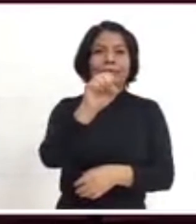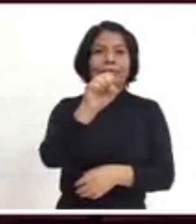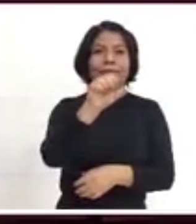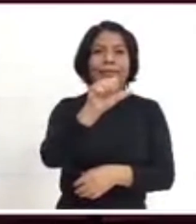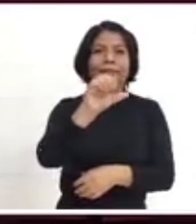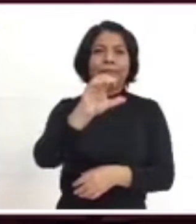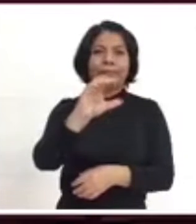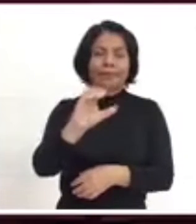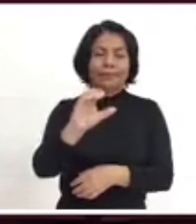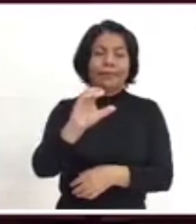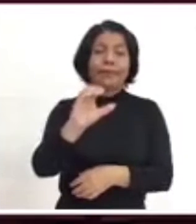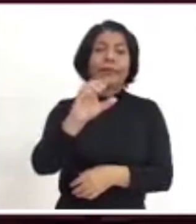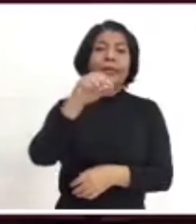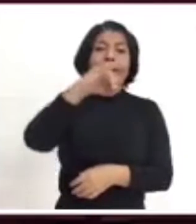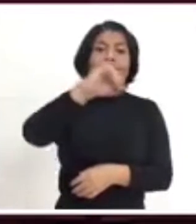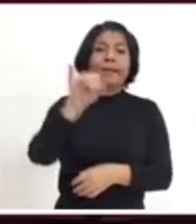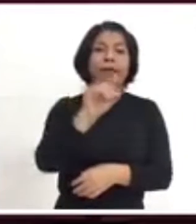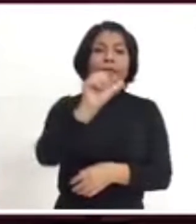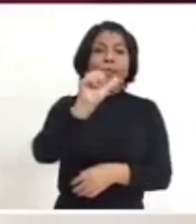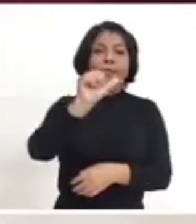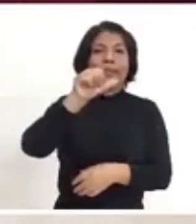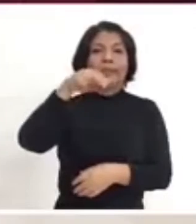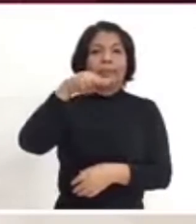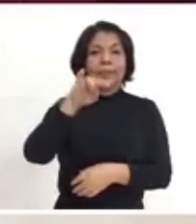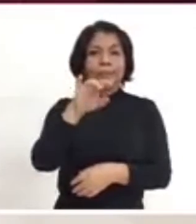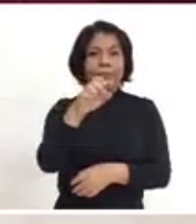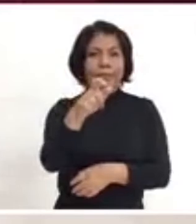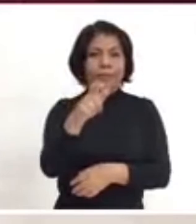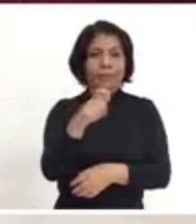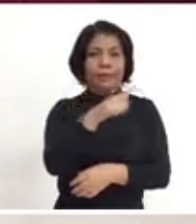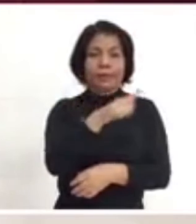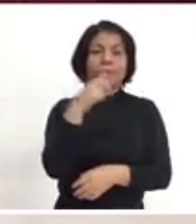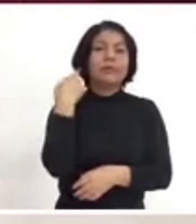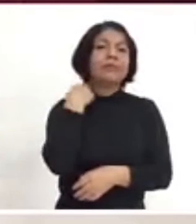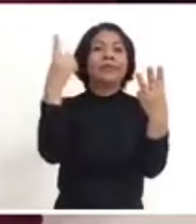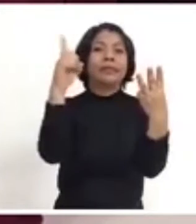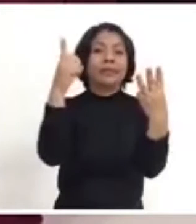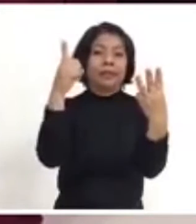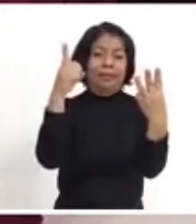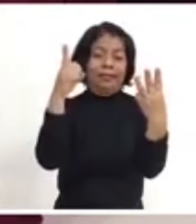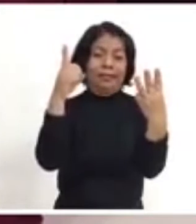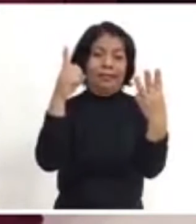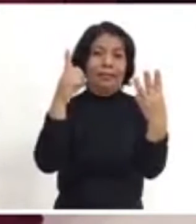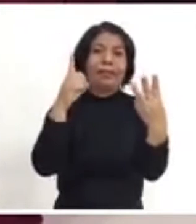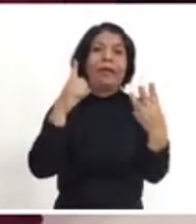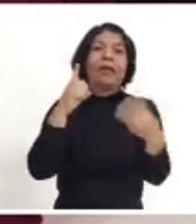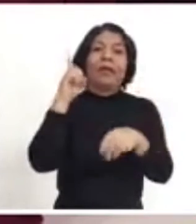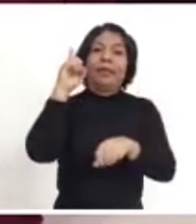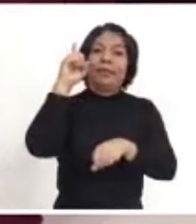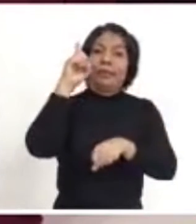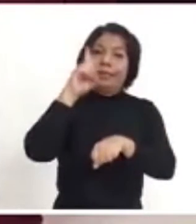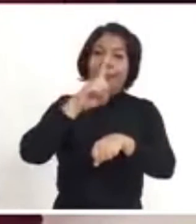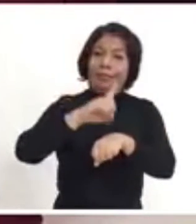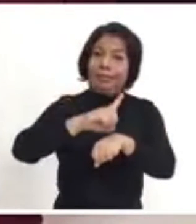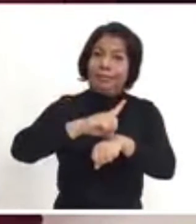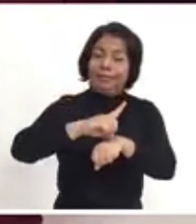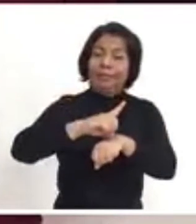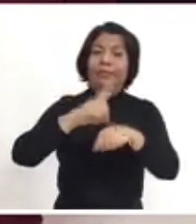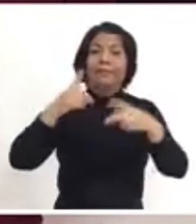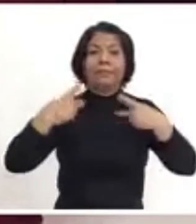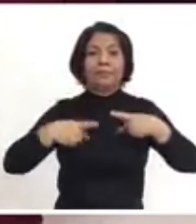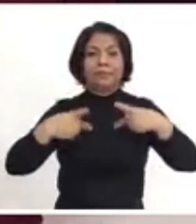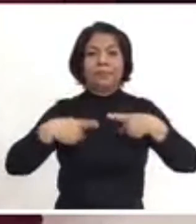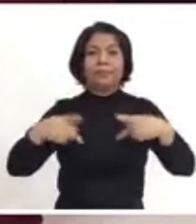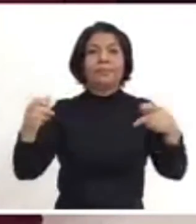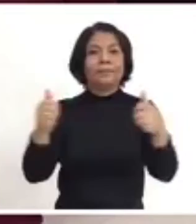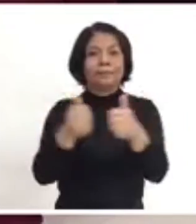primer regidor y presidente de la Comisión de Mejora Regulatoria de este honorable ayuntamiento. El hecho llamó la atención porque ya había renunciado al puesto de